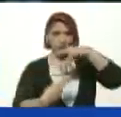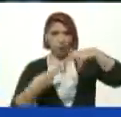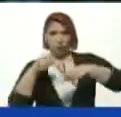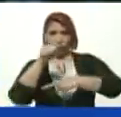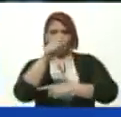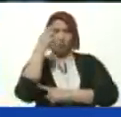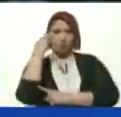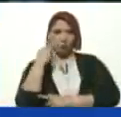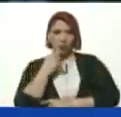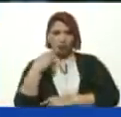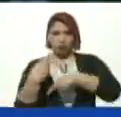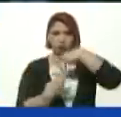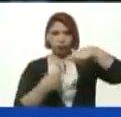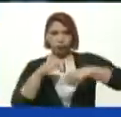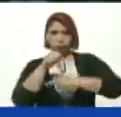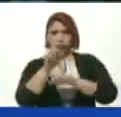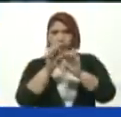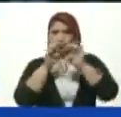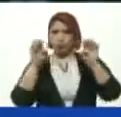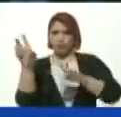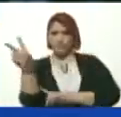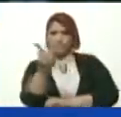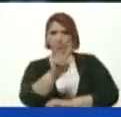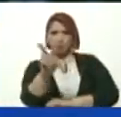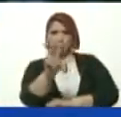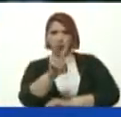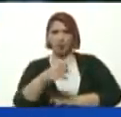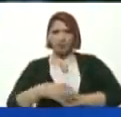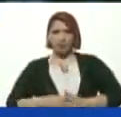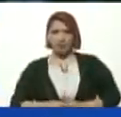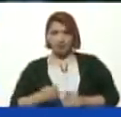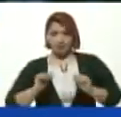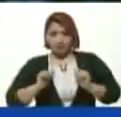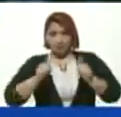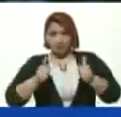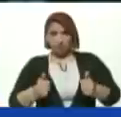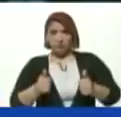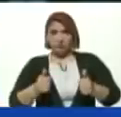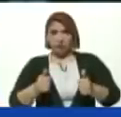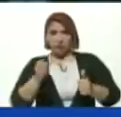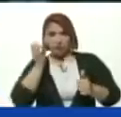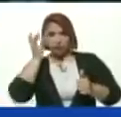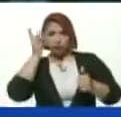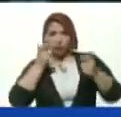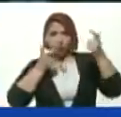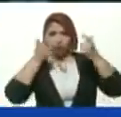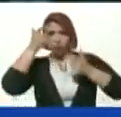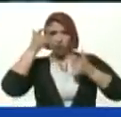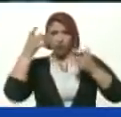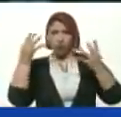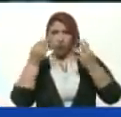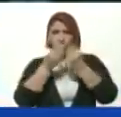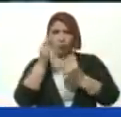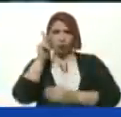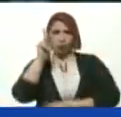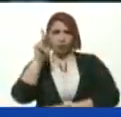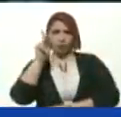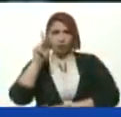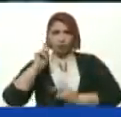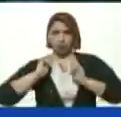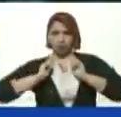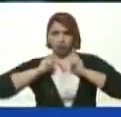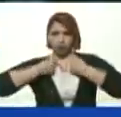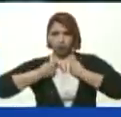Bolivariana De la revolución Educativa De Venezuela Iniciada Por el comandante Chávez Junto al profesor Aristóbulo